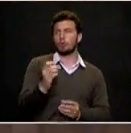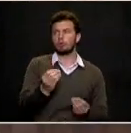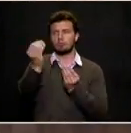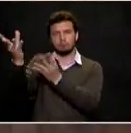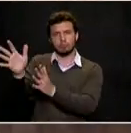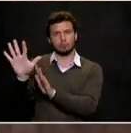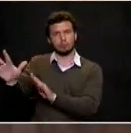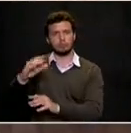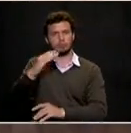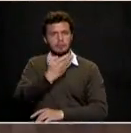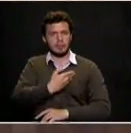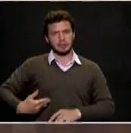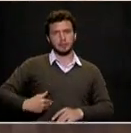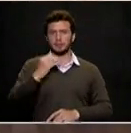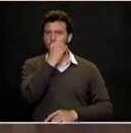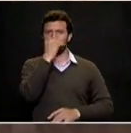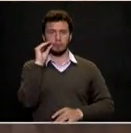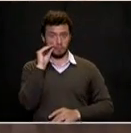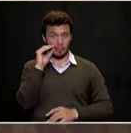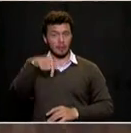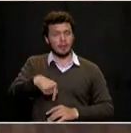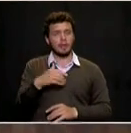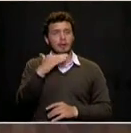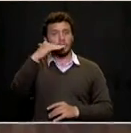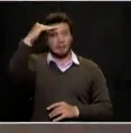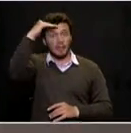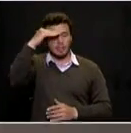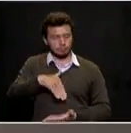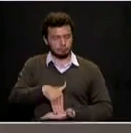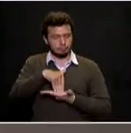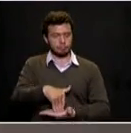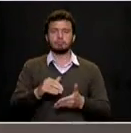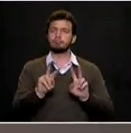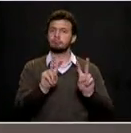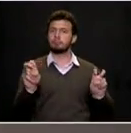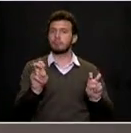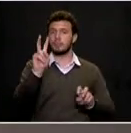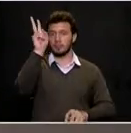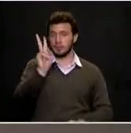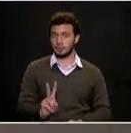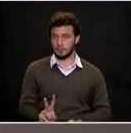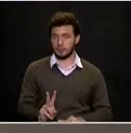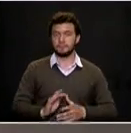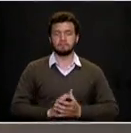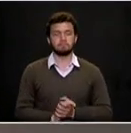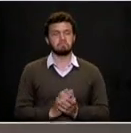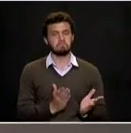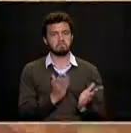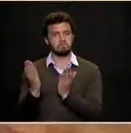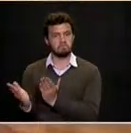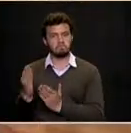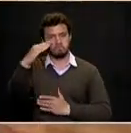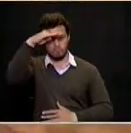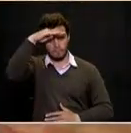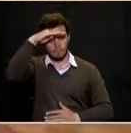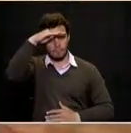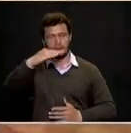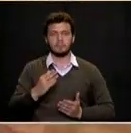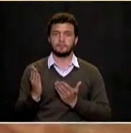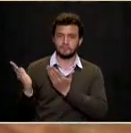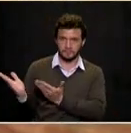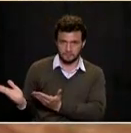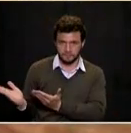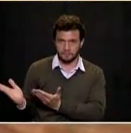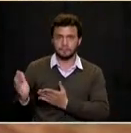Medellín debe ser con firmeza el tema de los venezolanos. Muchas gracias. Candidato, turno para Víctor Correa. Bueno, será